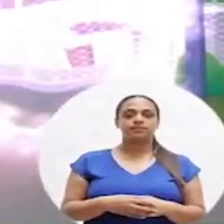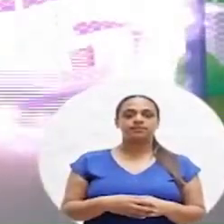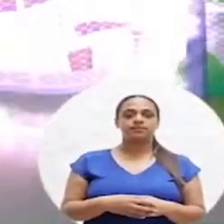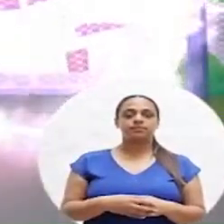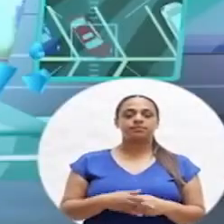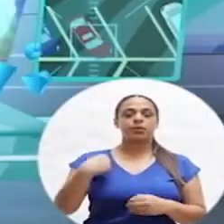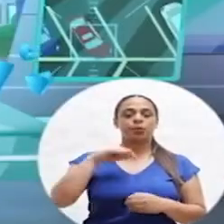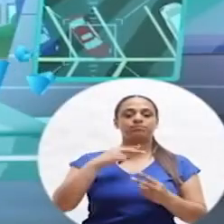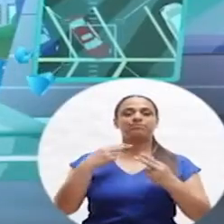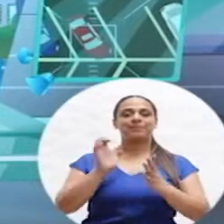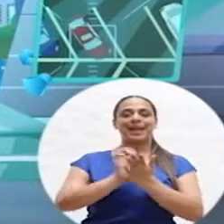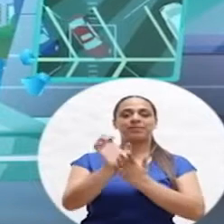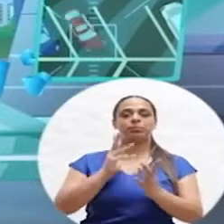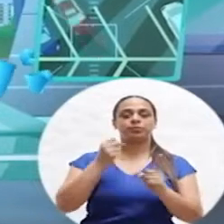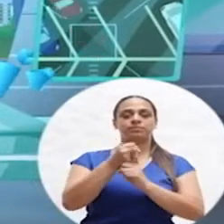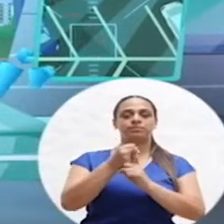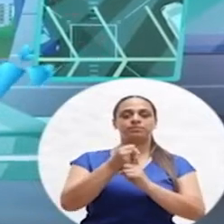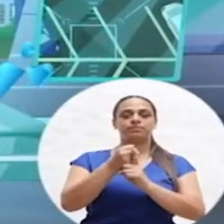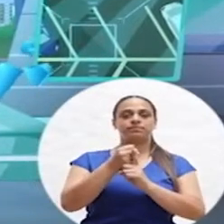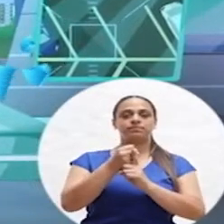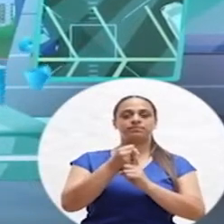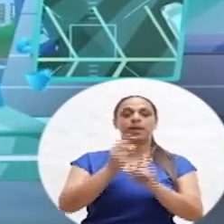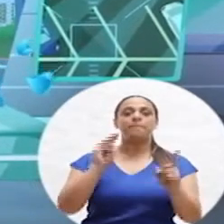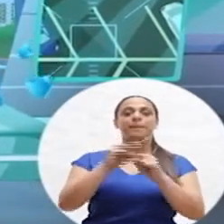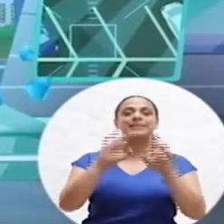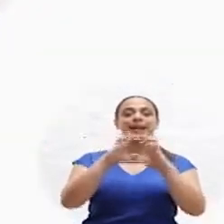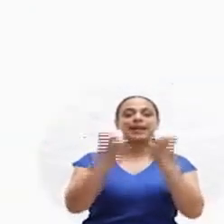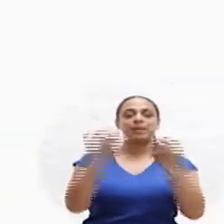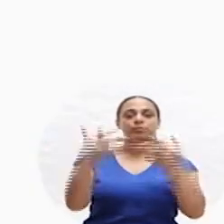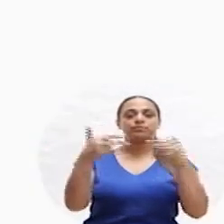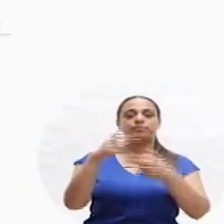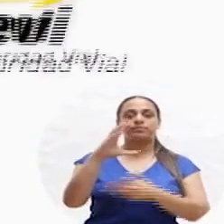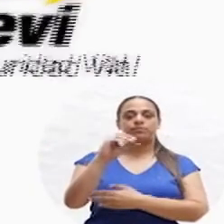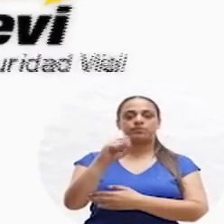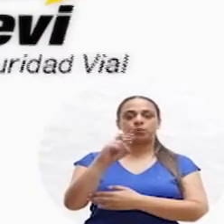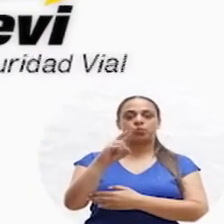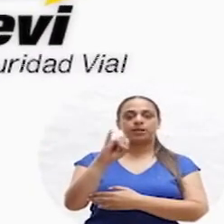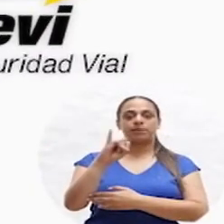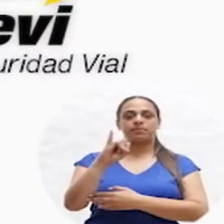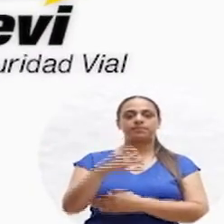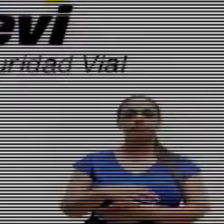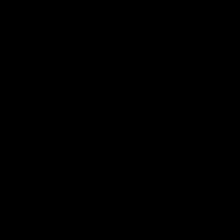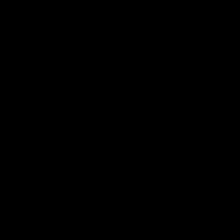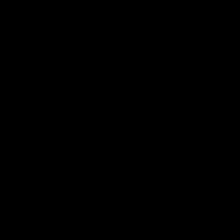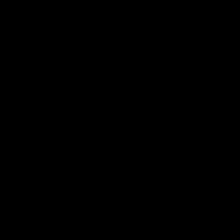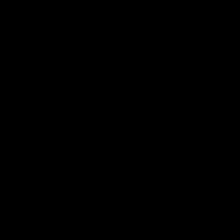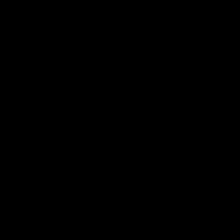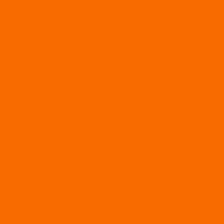misión cumplida hagámonos visibles y prevengamos accidentes un mensaje de brigada vial y cosevi